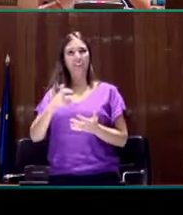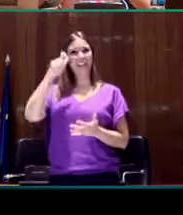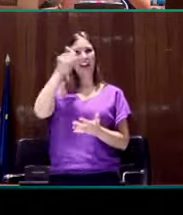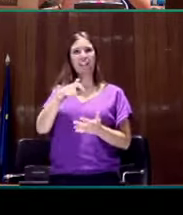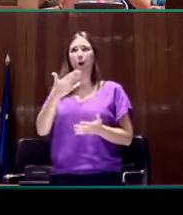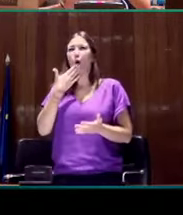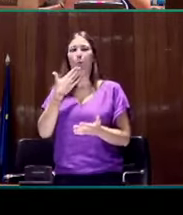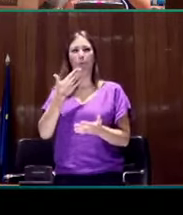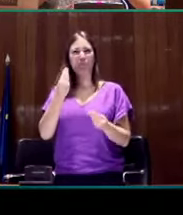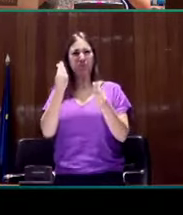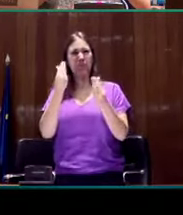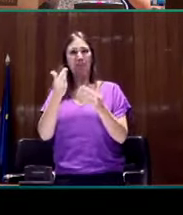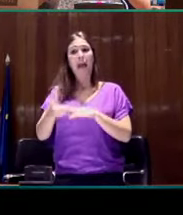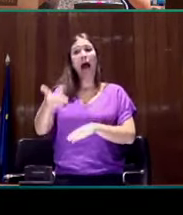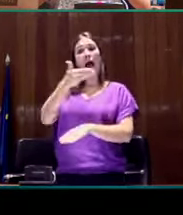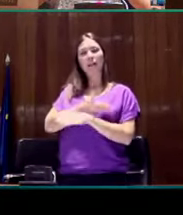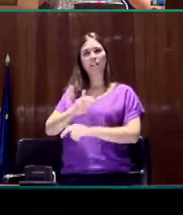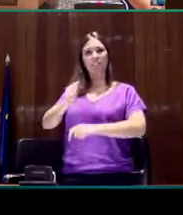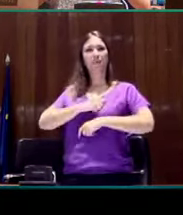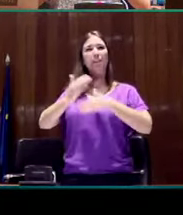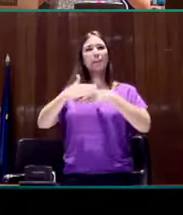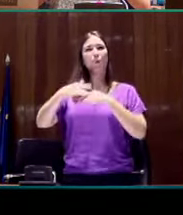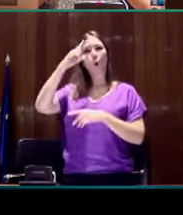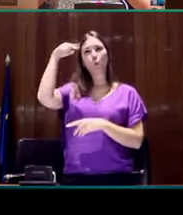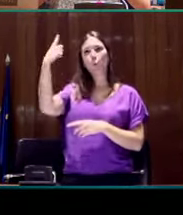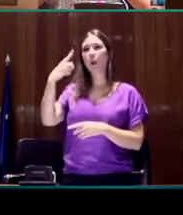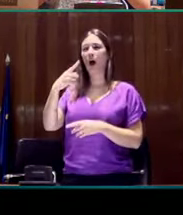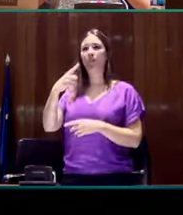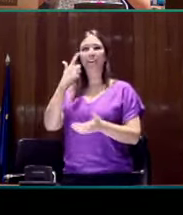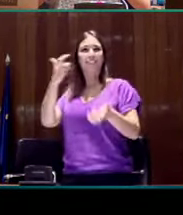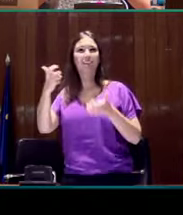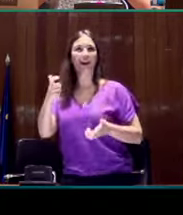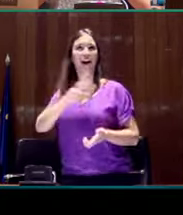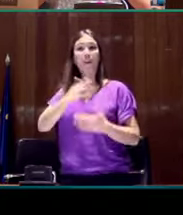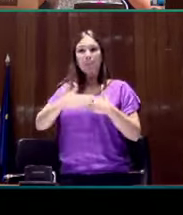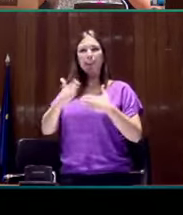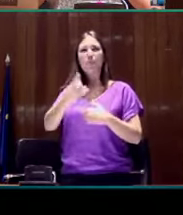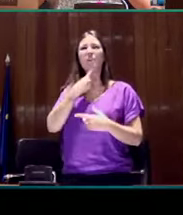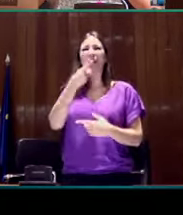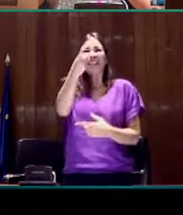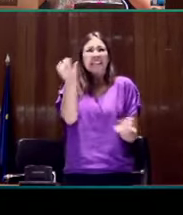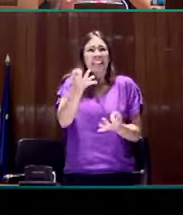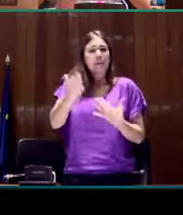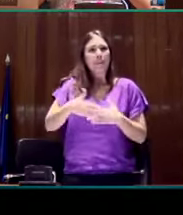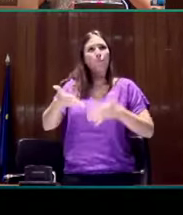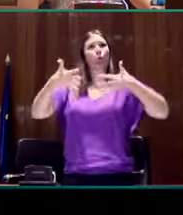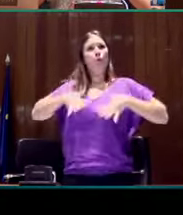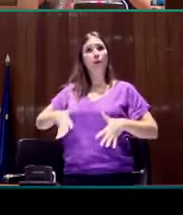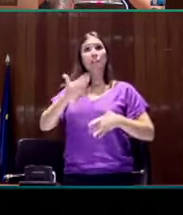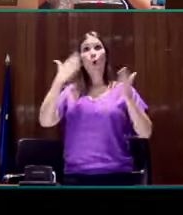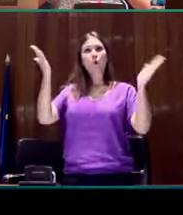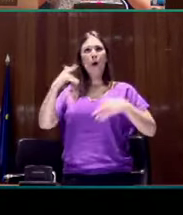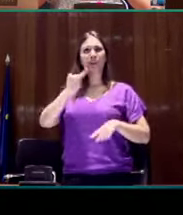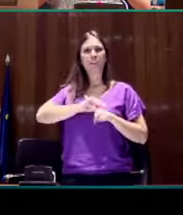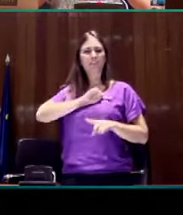Parecía como que sin una aproximación cultural, religiosa o estética hacia esas obras provocara una